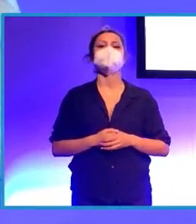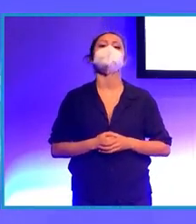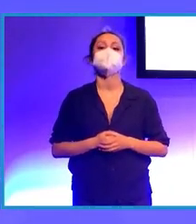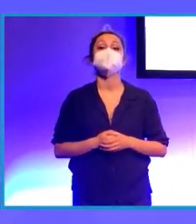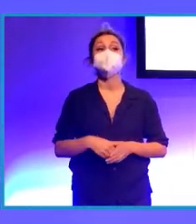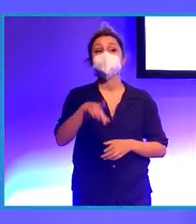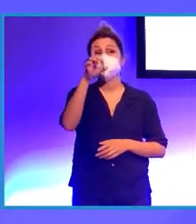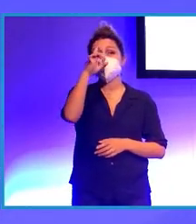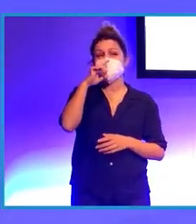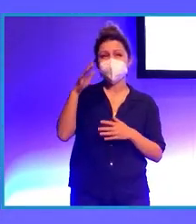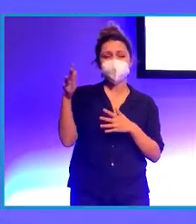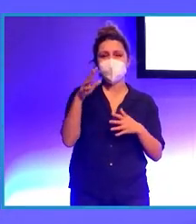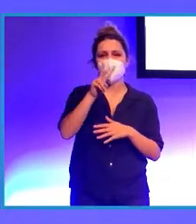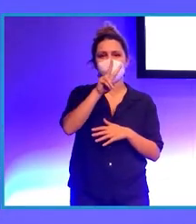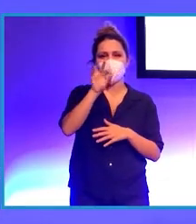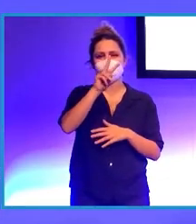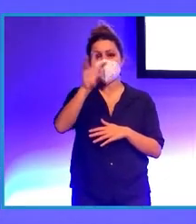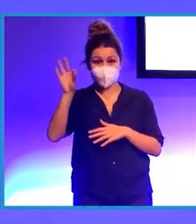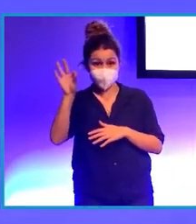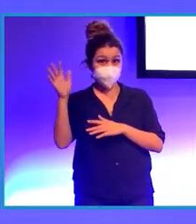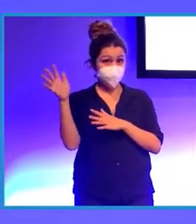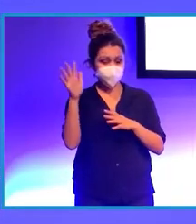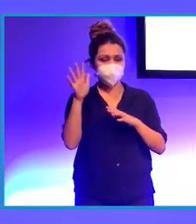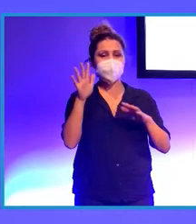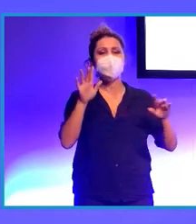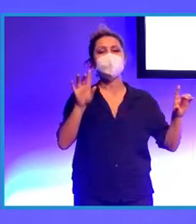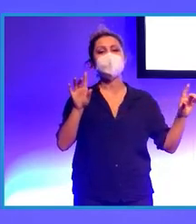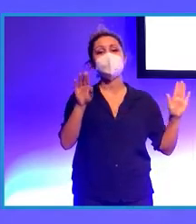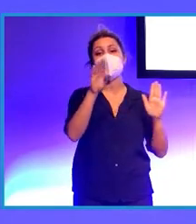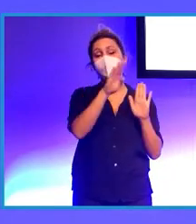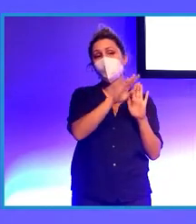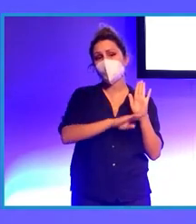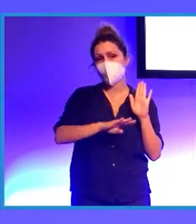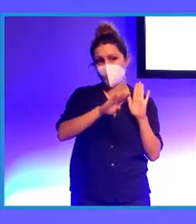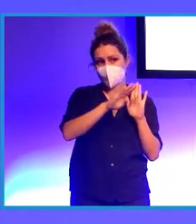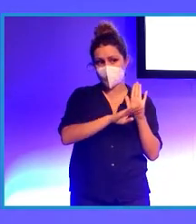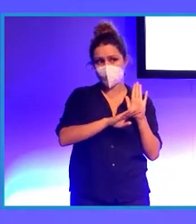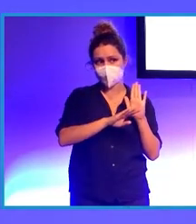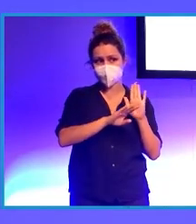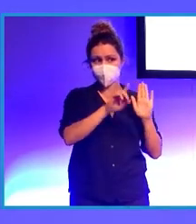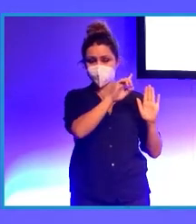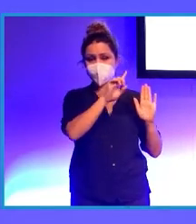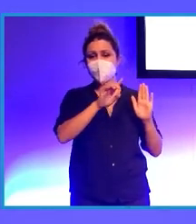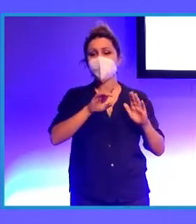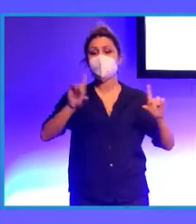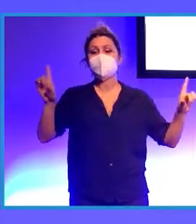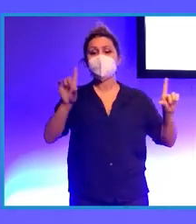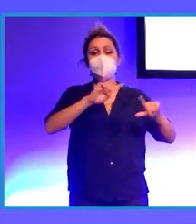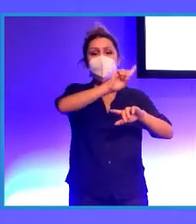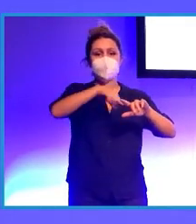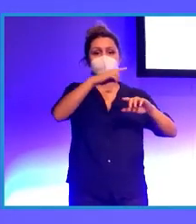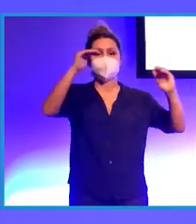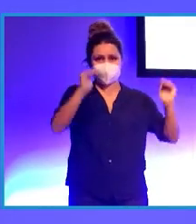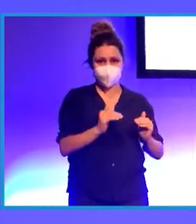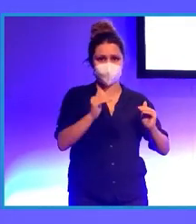En el año 2020 empezamos con el programa del que ustedes han visto este vídeo, Una hora menos. Y